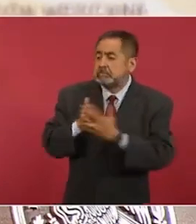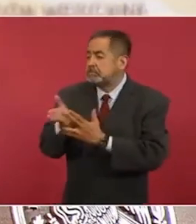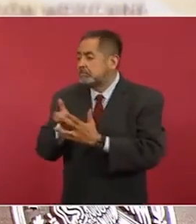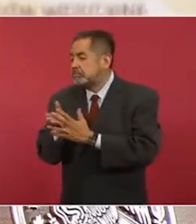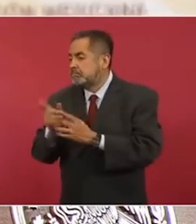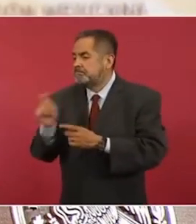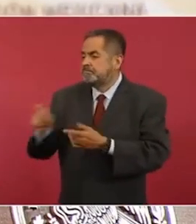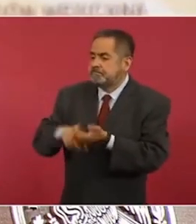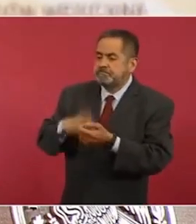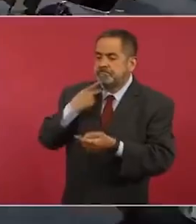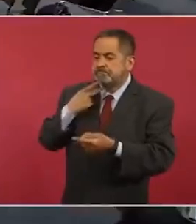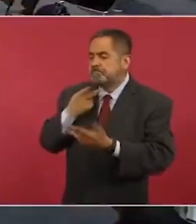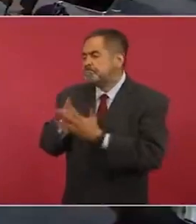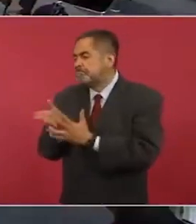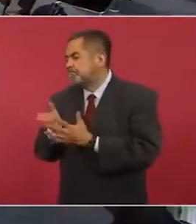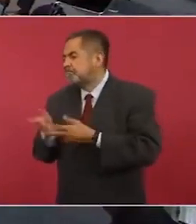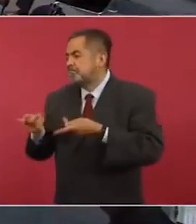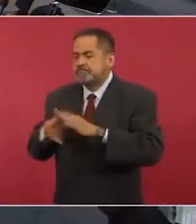nuestros asuntos.